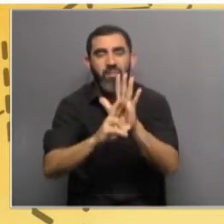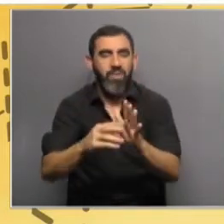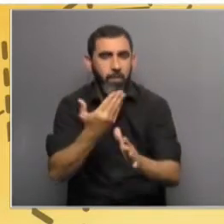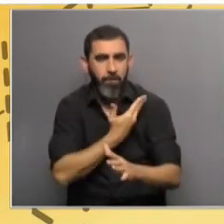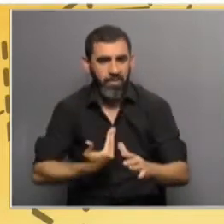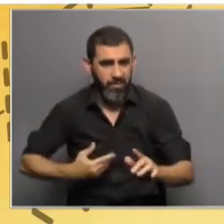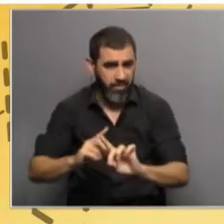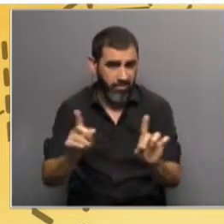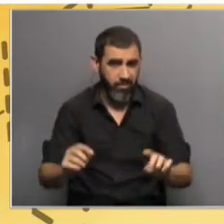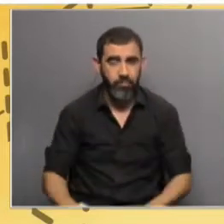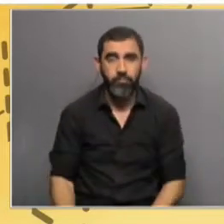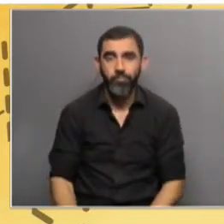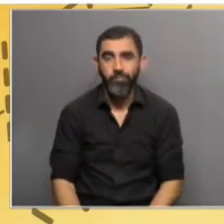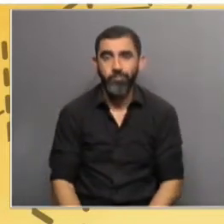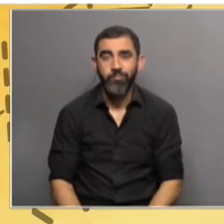su presidente allí.